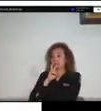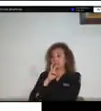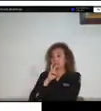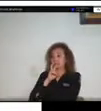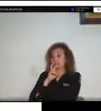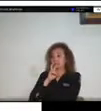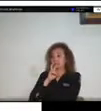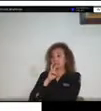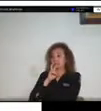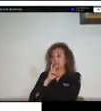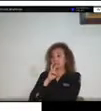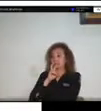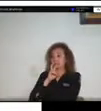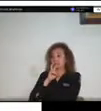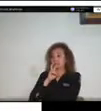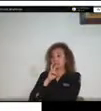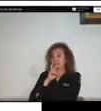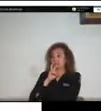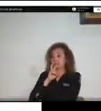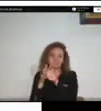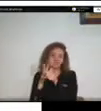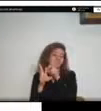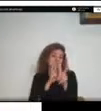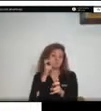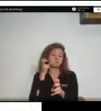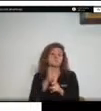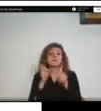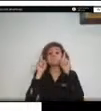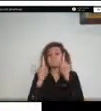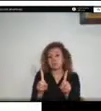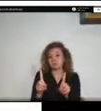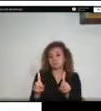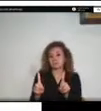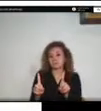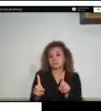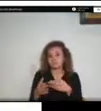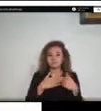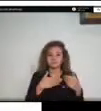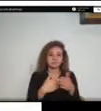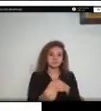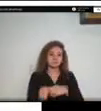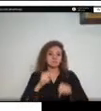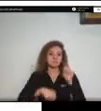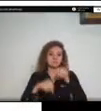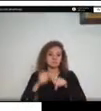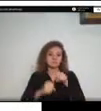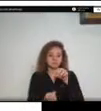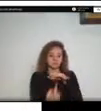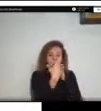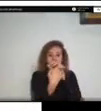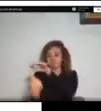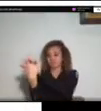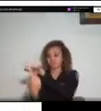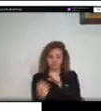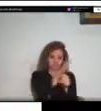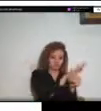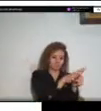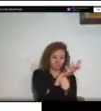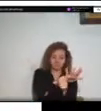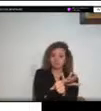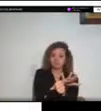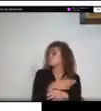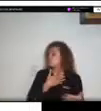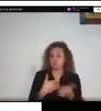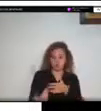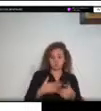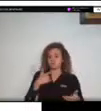sin embargo independientemente de la probabilidad de ocurrencia de los eventos nosotros siempre estamos trabajando en un esquema